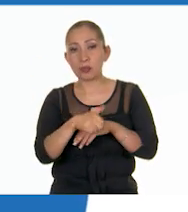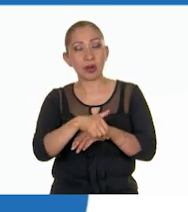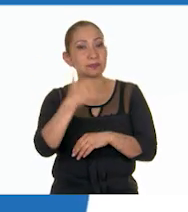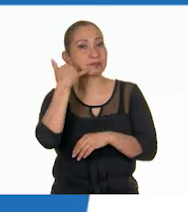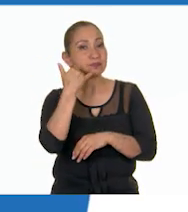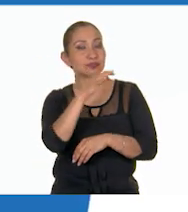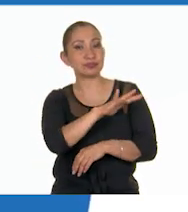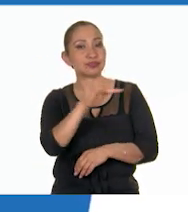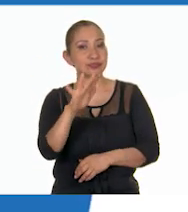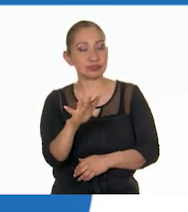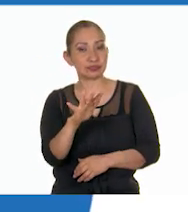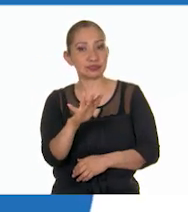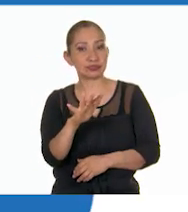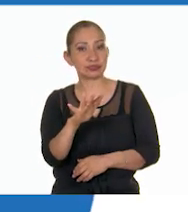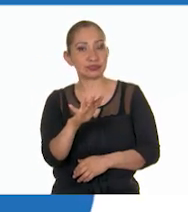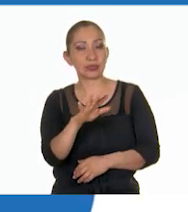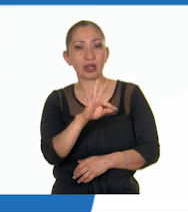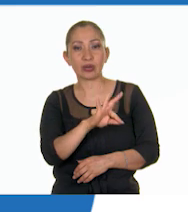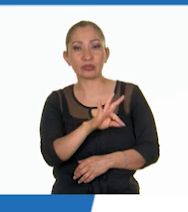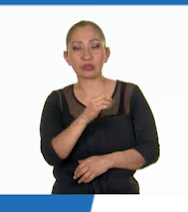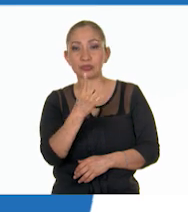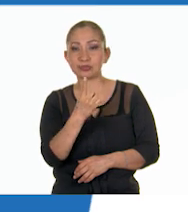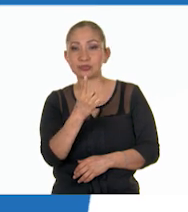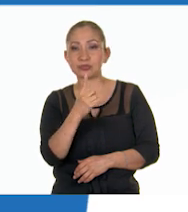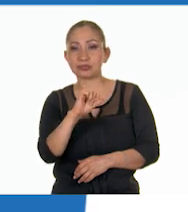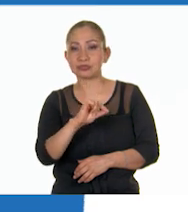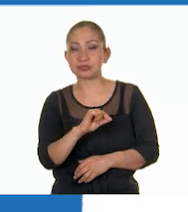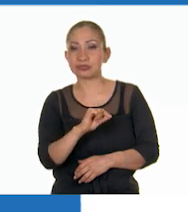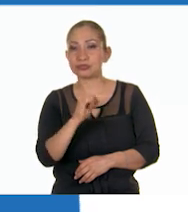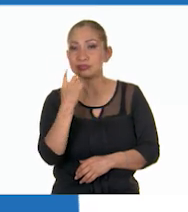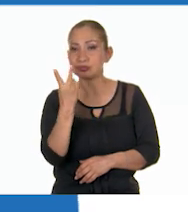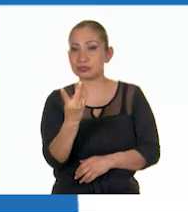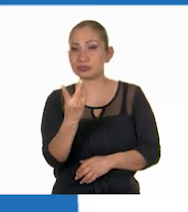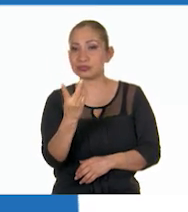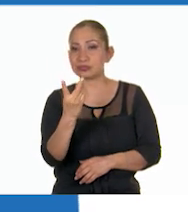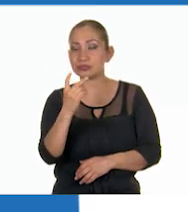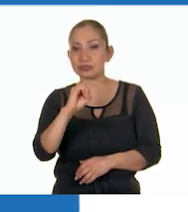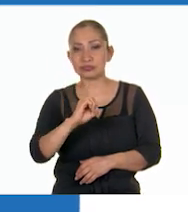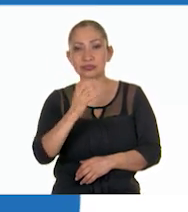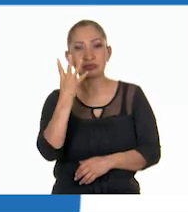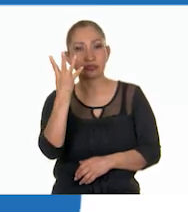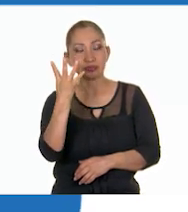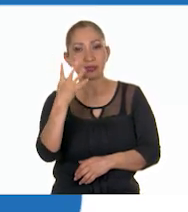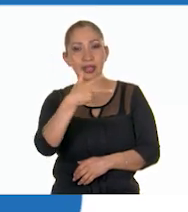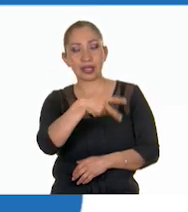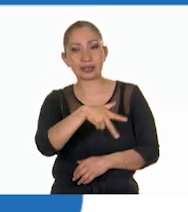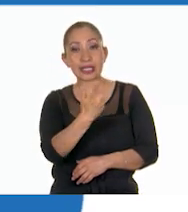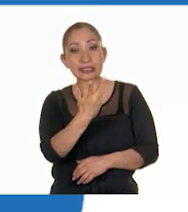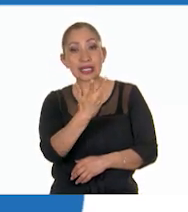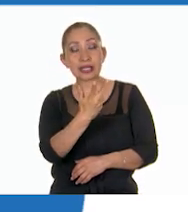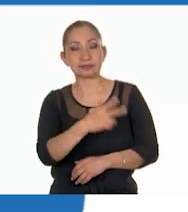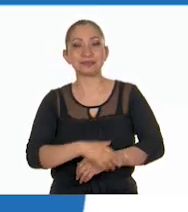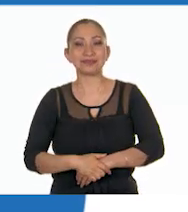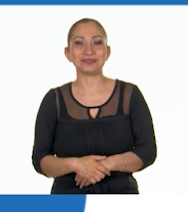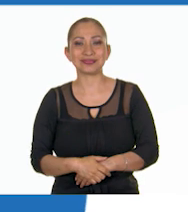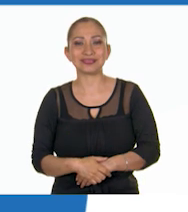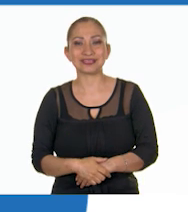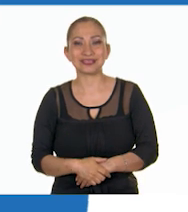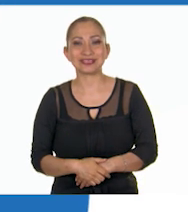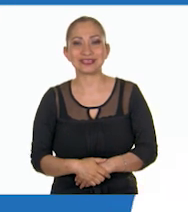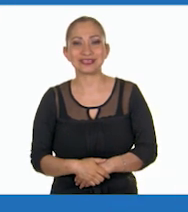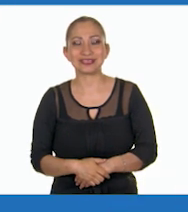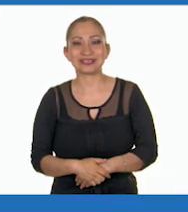teléfono 5541-7204-13. ¡Son 100